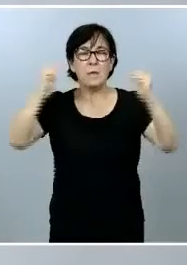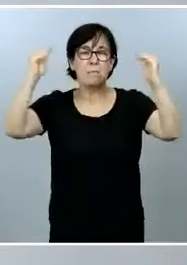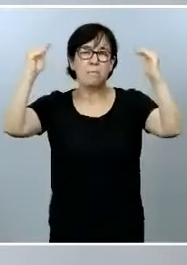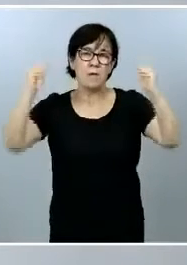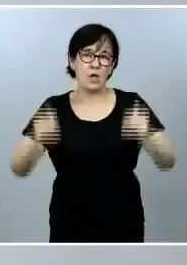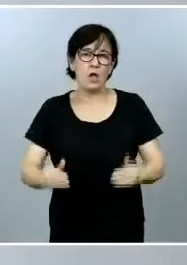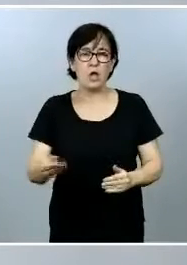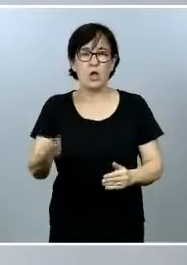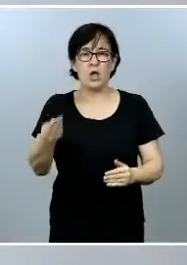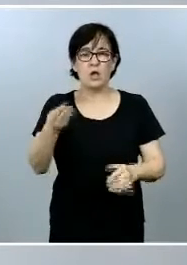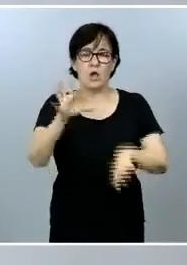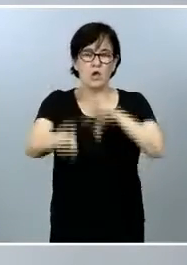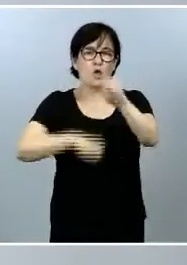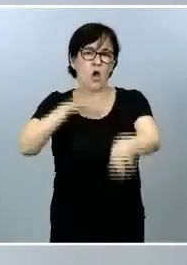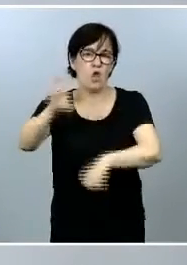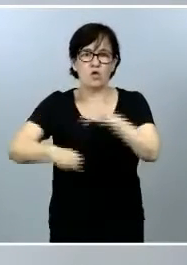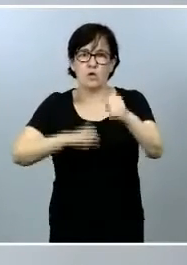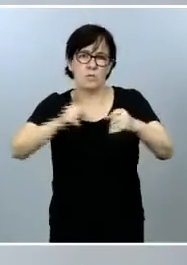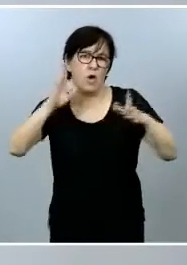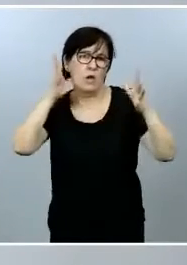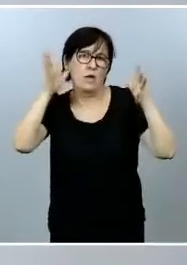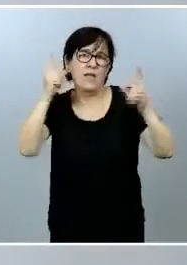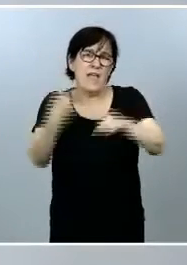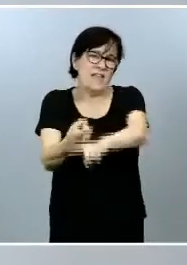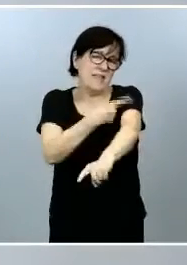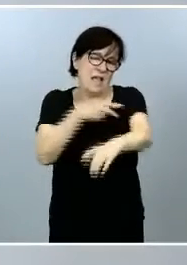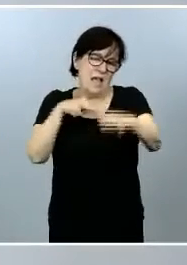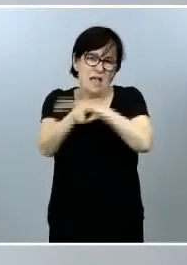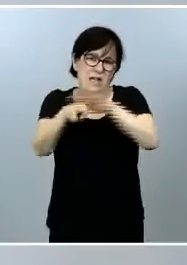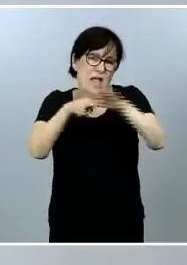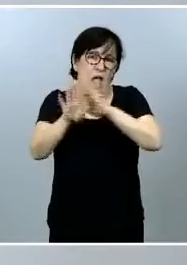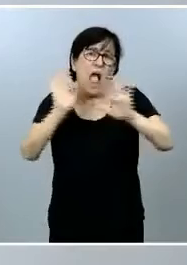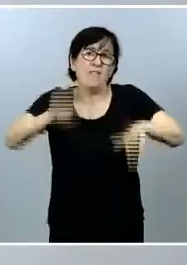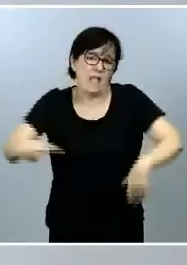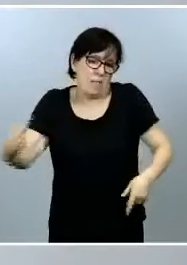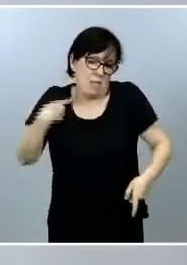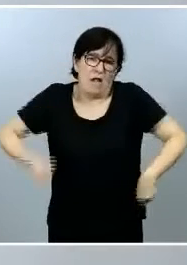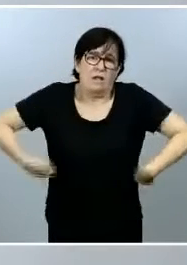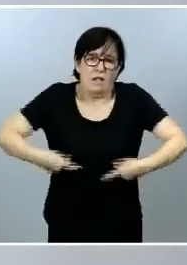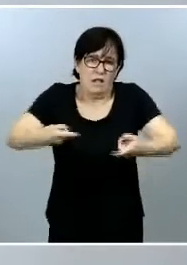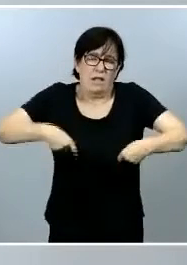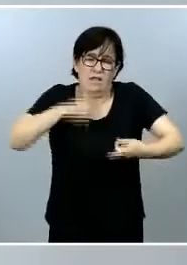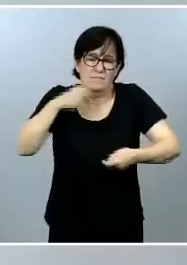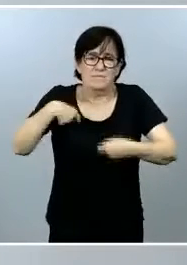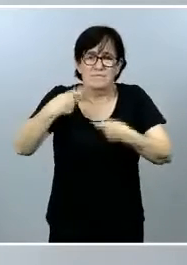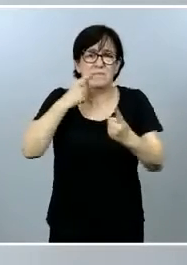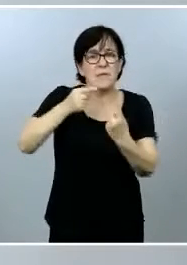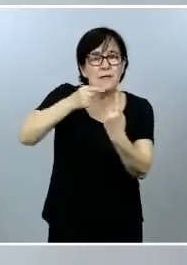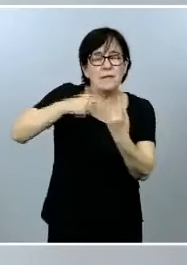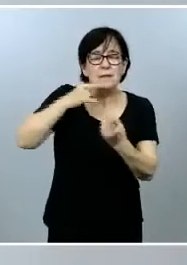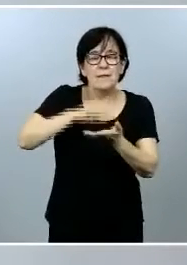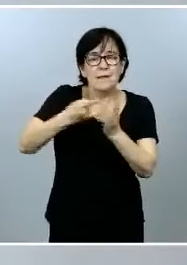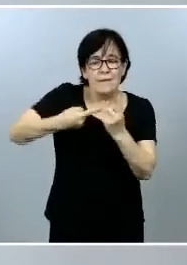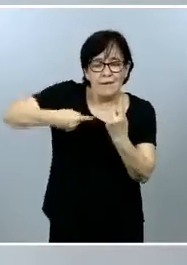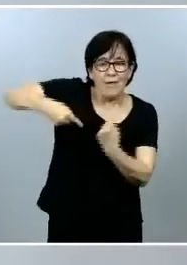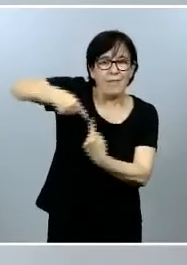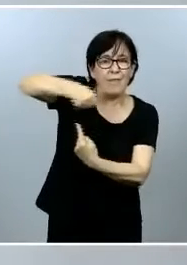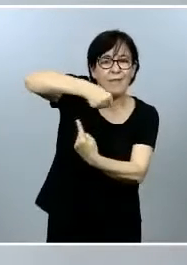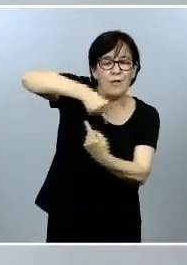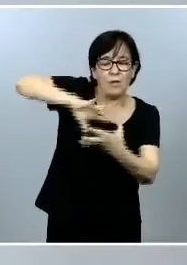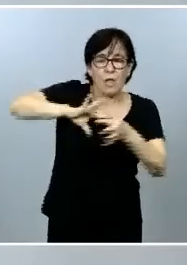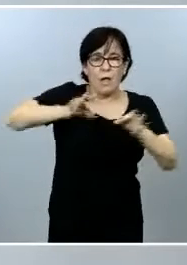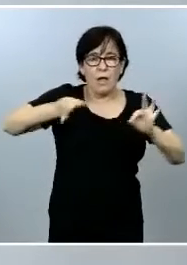desproporcionado de recursos que pasan a ser desperdicio y facilitar un sistema circular en el que logremos